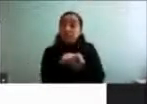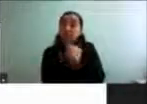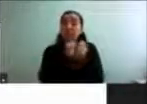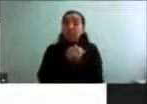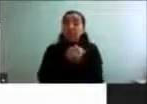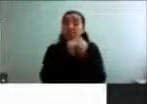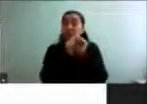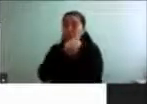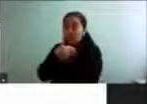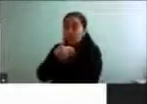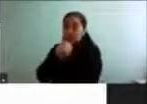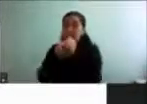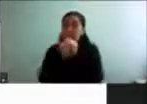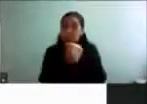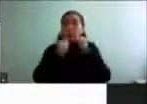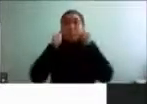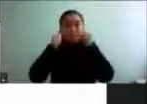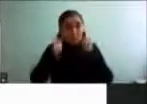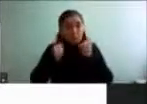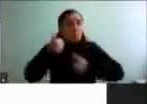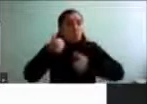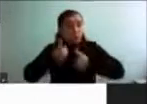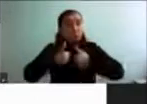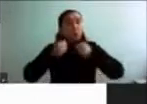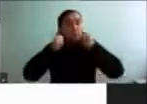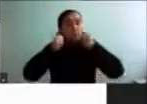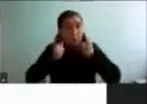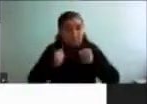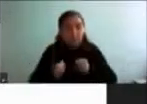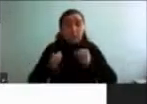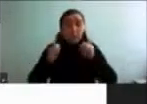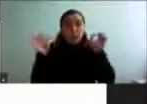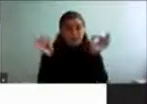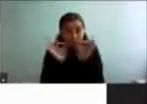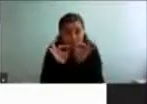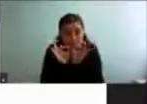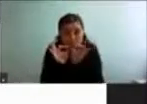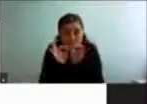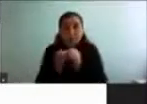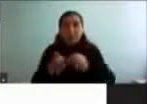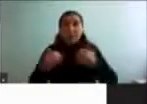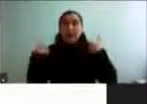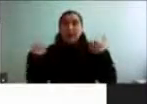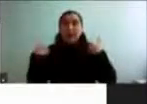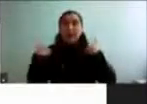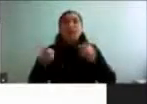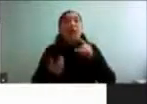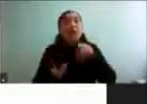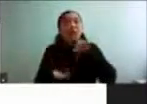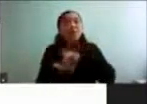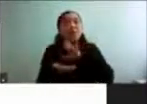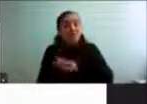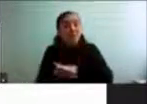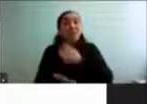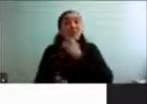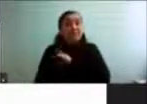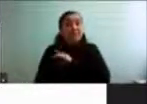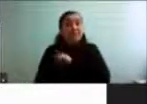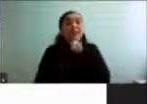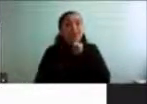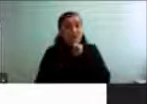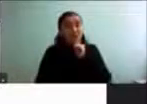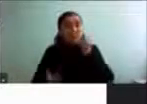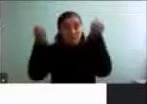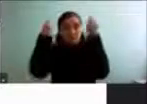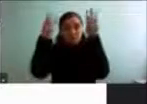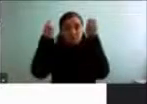de poder prescribir ejercicio, que es algo que estamos al debe en Chile. Nos falta mucha formación al respecto,